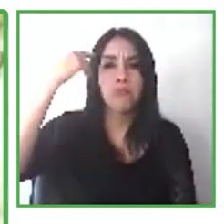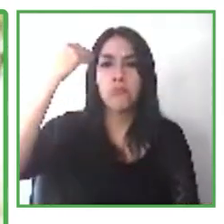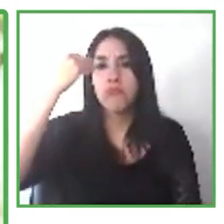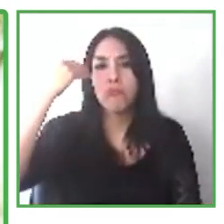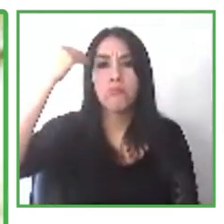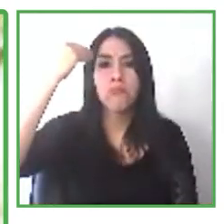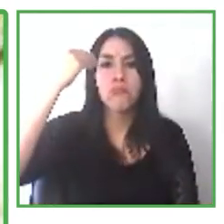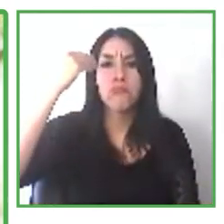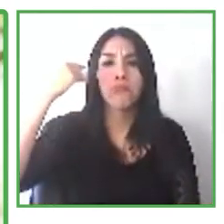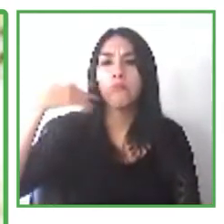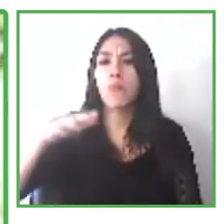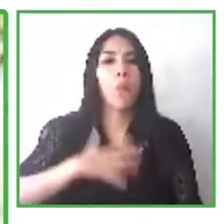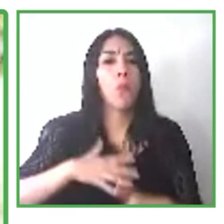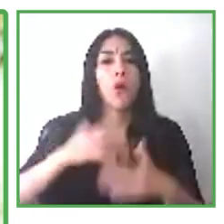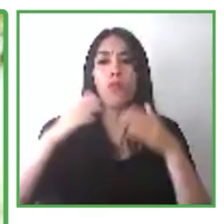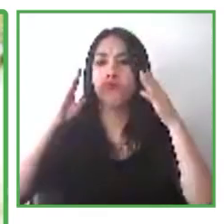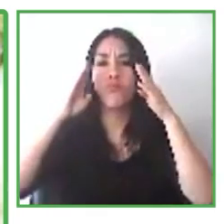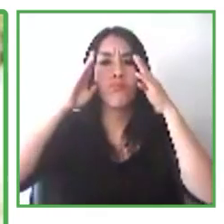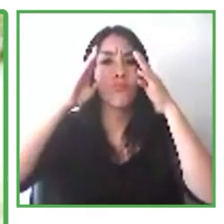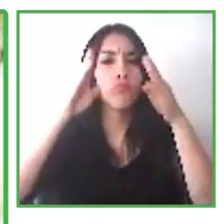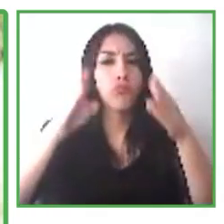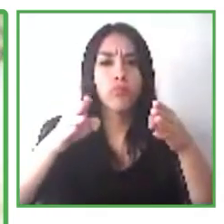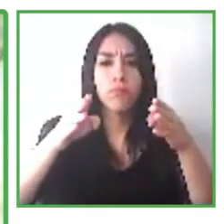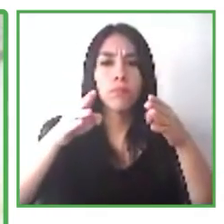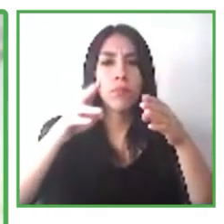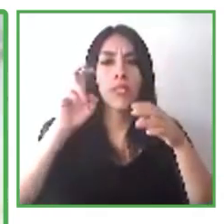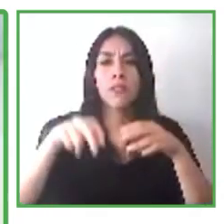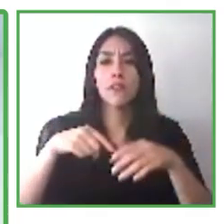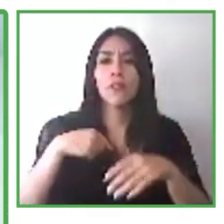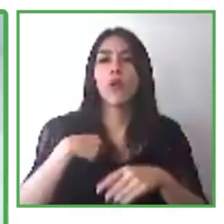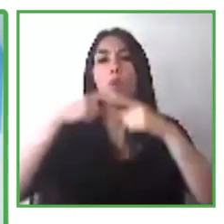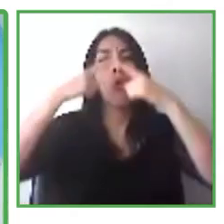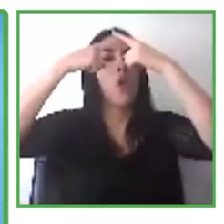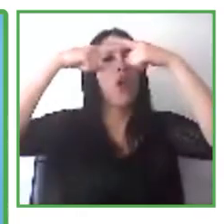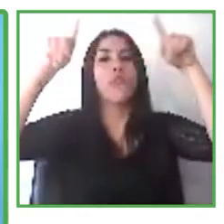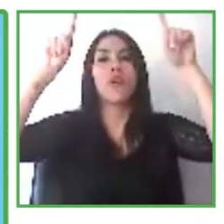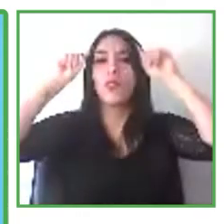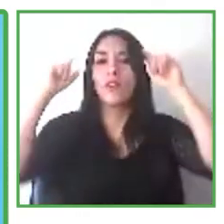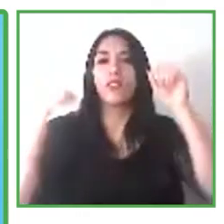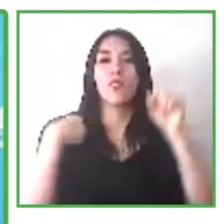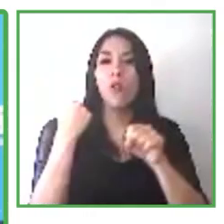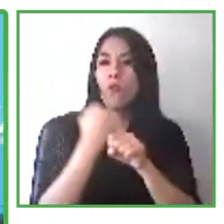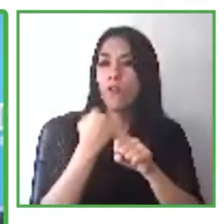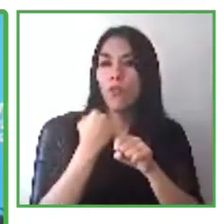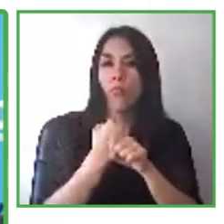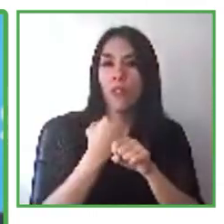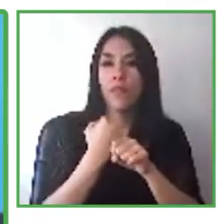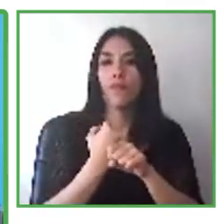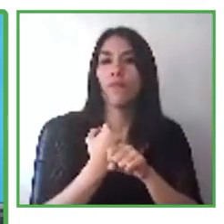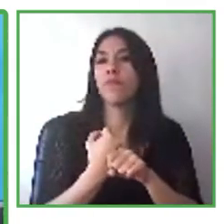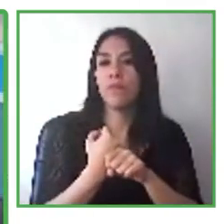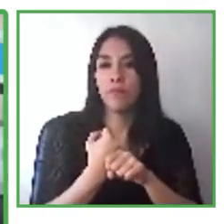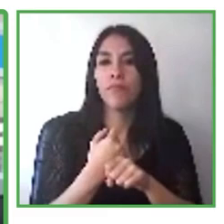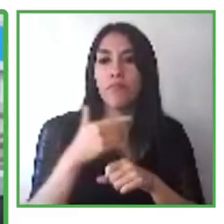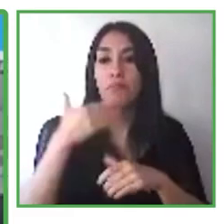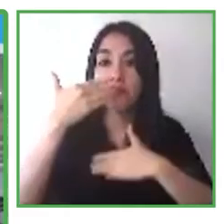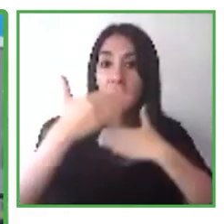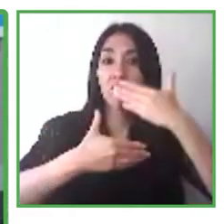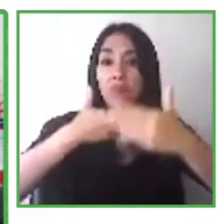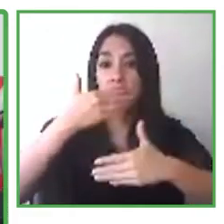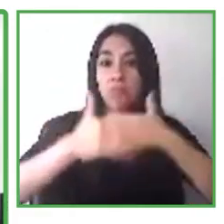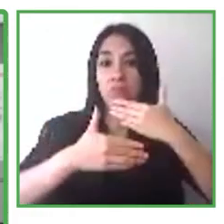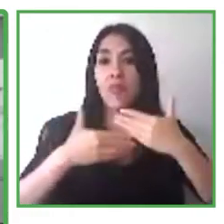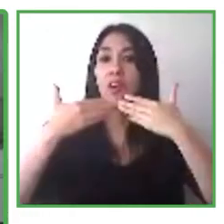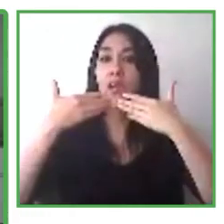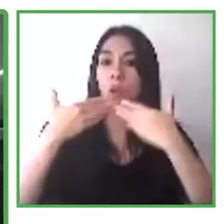algo administrativo con la computación y la informática y después que gracias a Poeta y a los